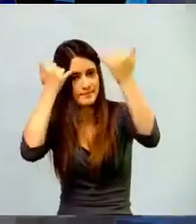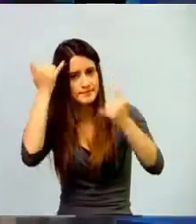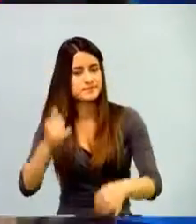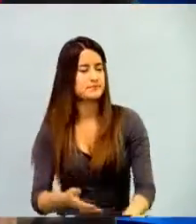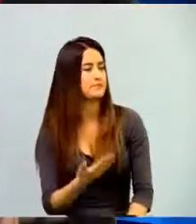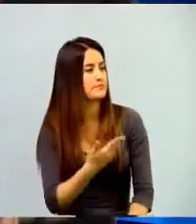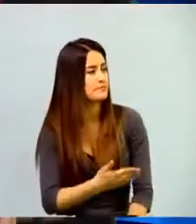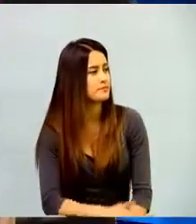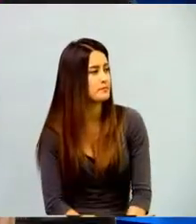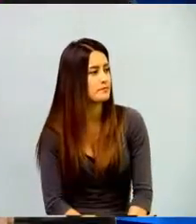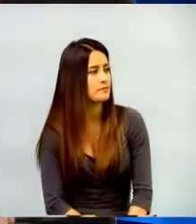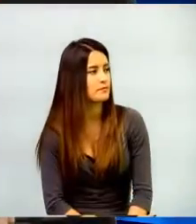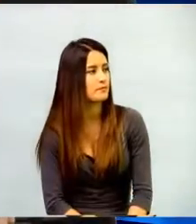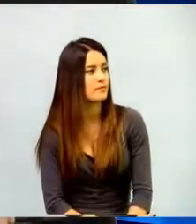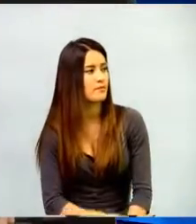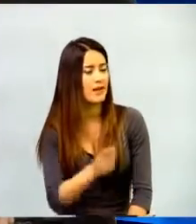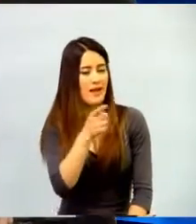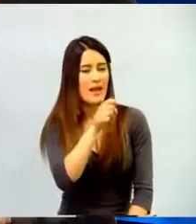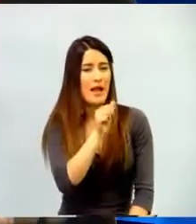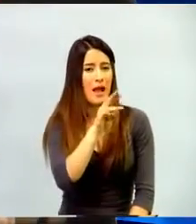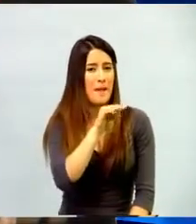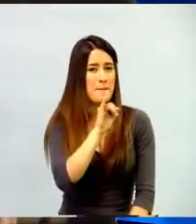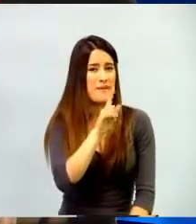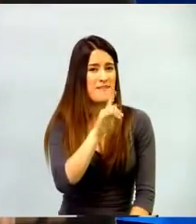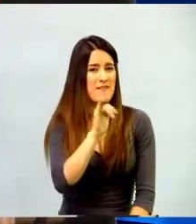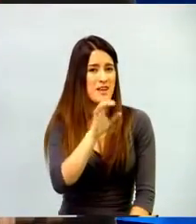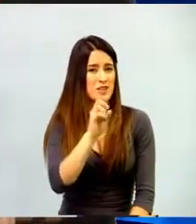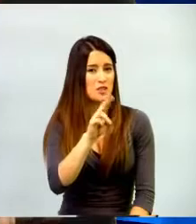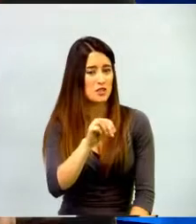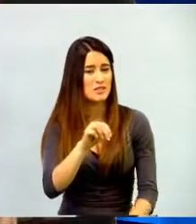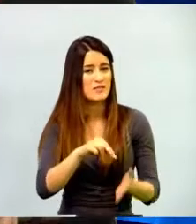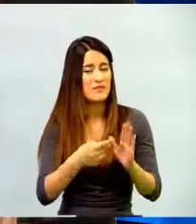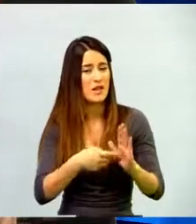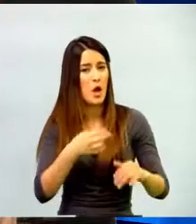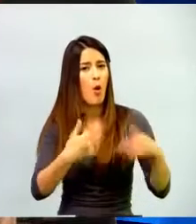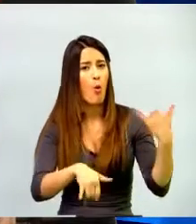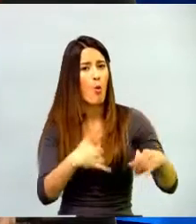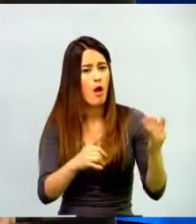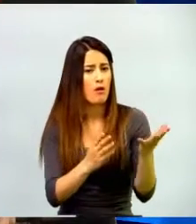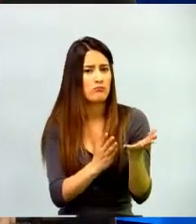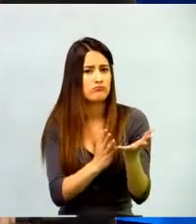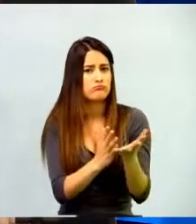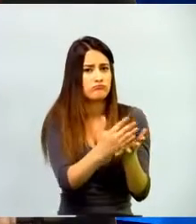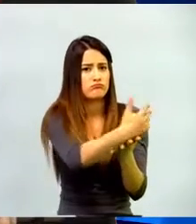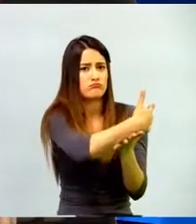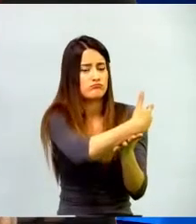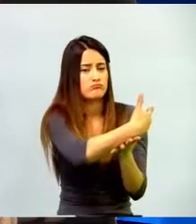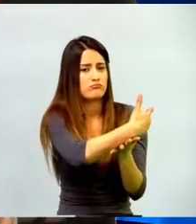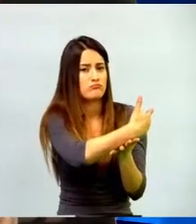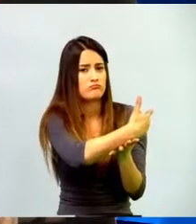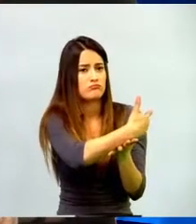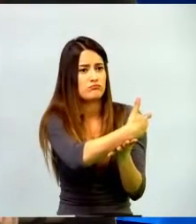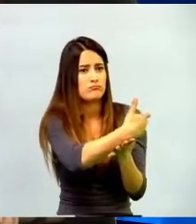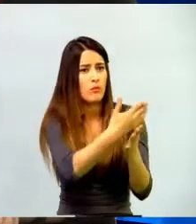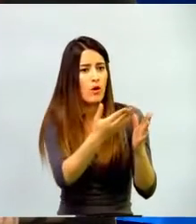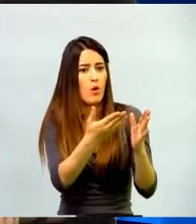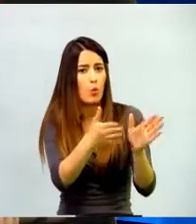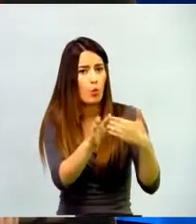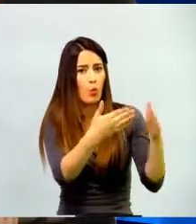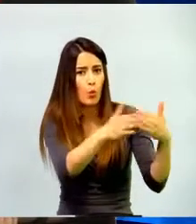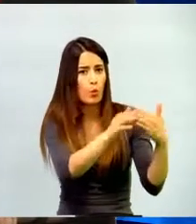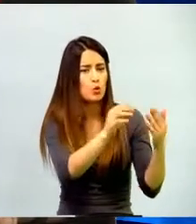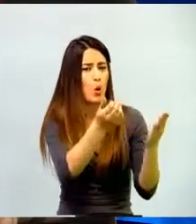Gamificación, para mí me suena más a transversalizar el juego, no solo en un curso, sino en un programa